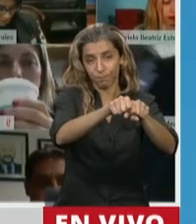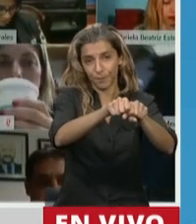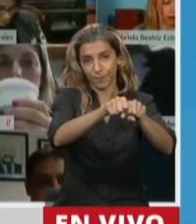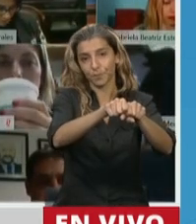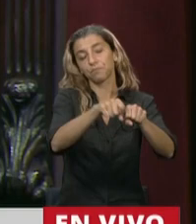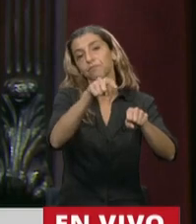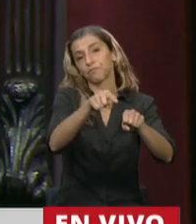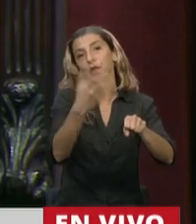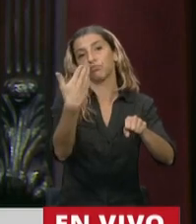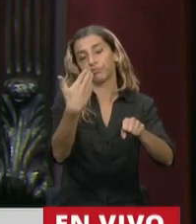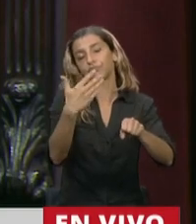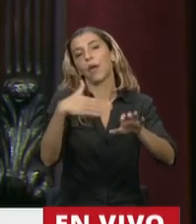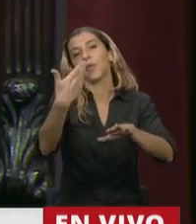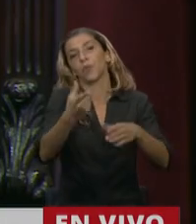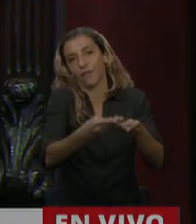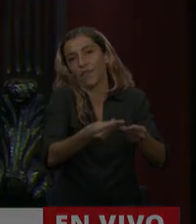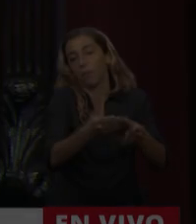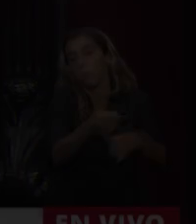termina con su alocución.